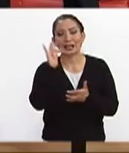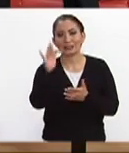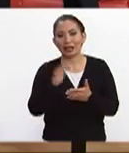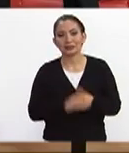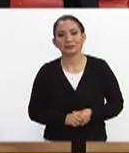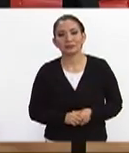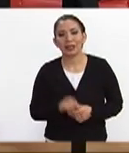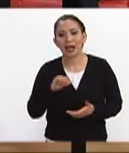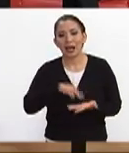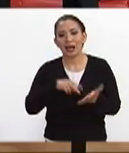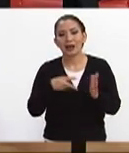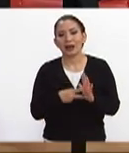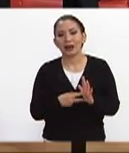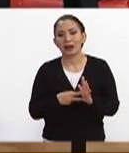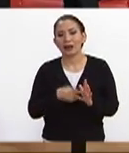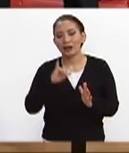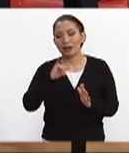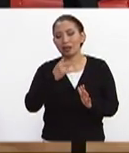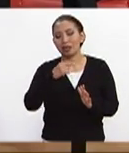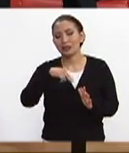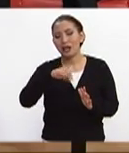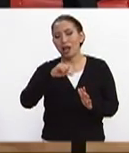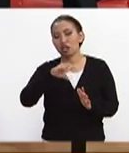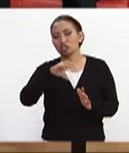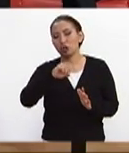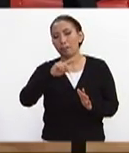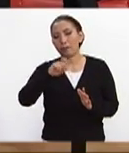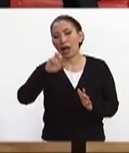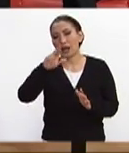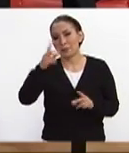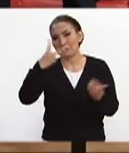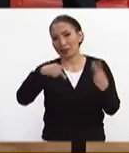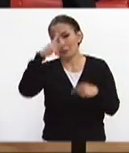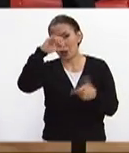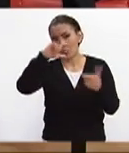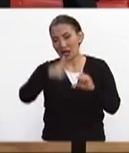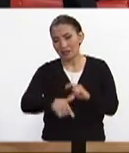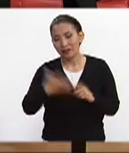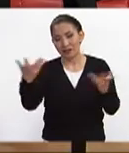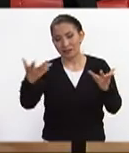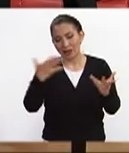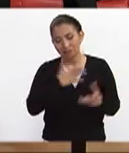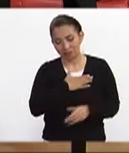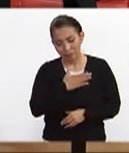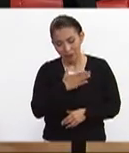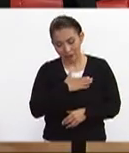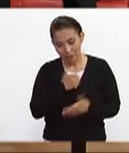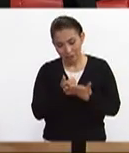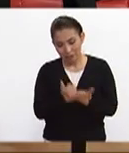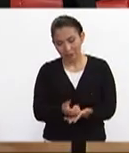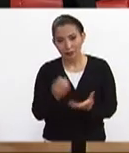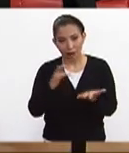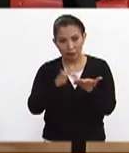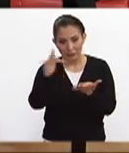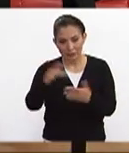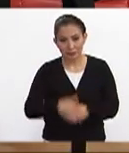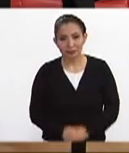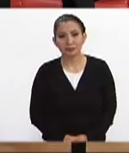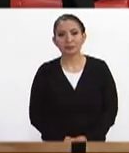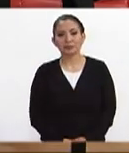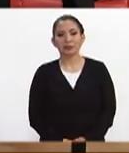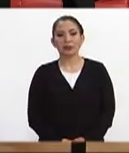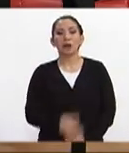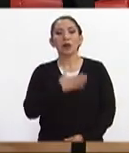muchísimas gracias arquitecto Ignacio Parra por haber venido a México al día y por hacer esta noble al contrario se los agradezco mucho gracias